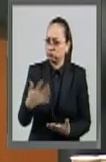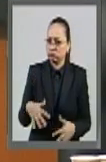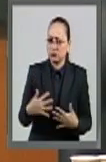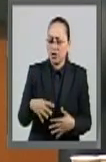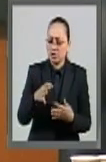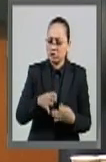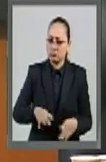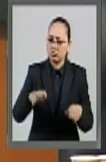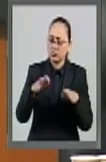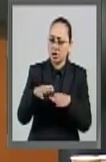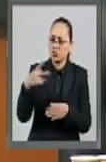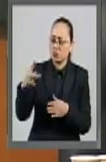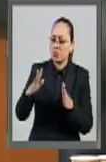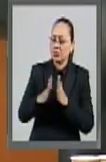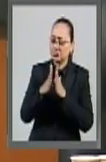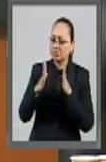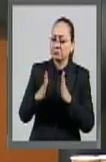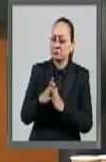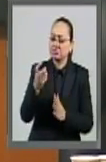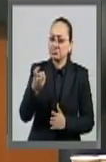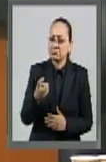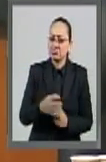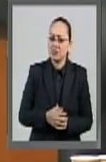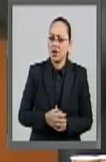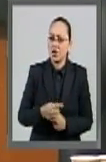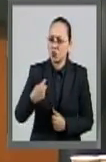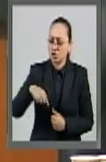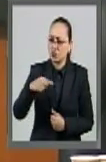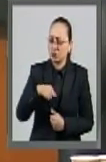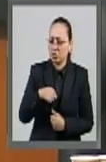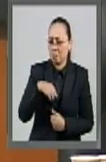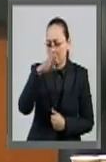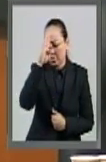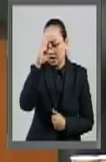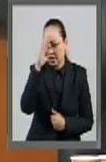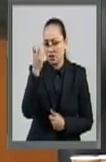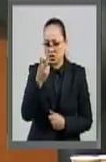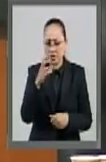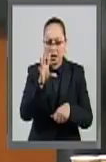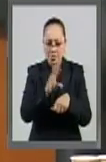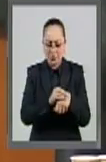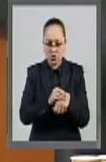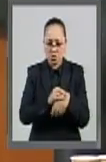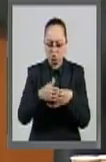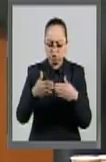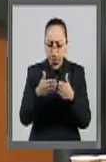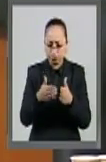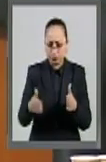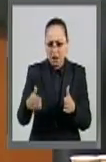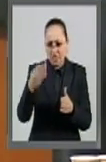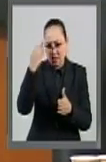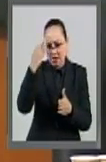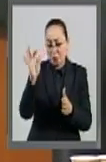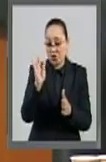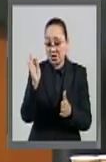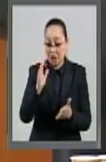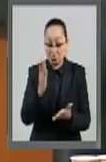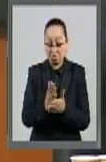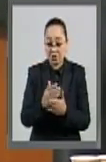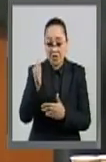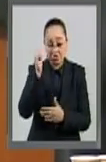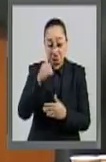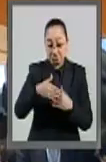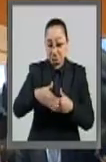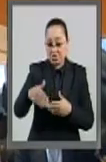para otorgarle esta licencia temporal a su cargo, quizá definitiva. Muchas gracias.